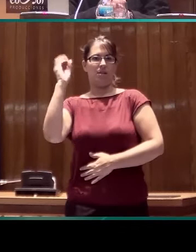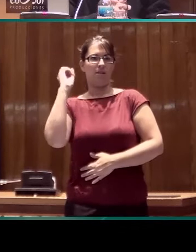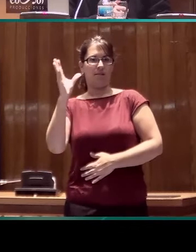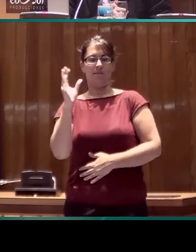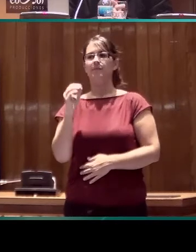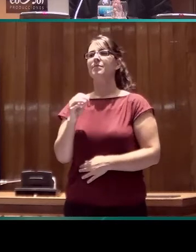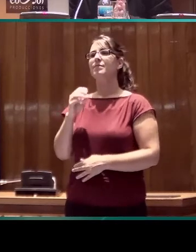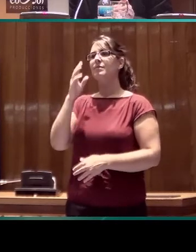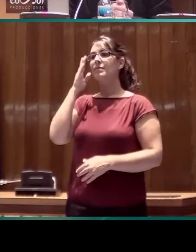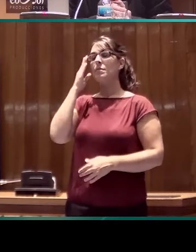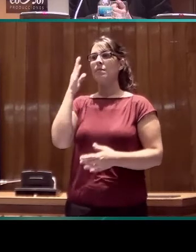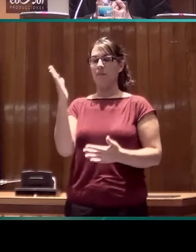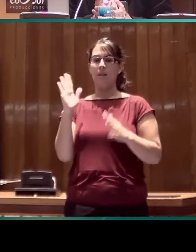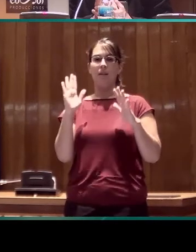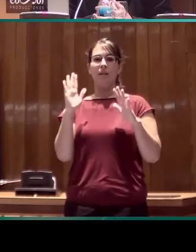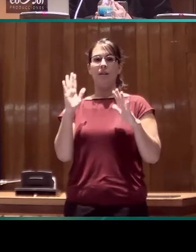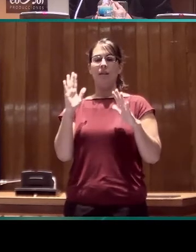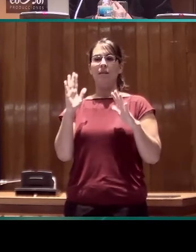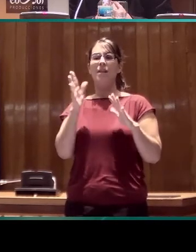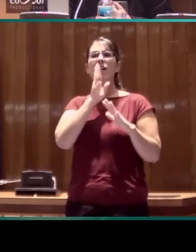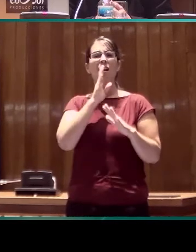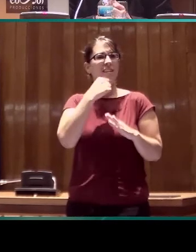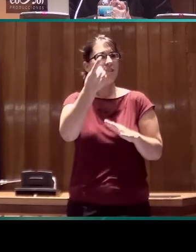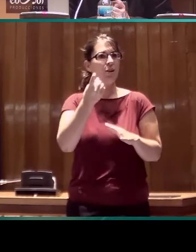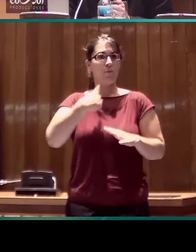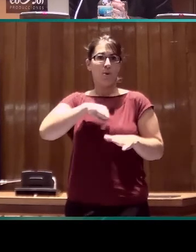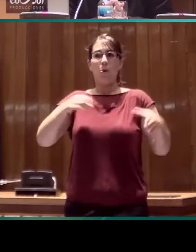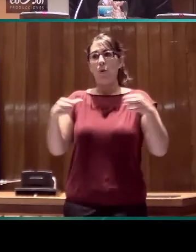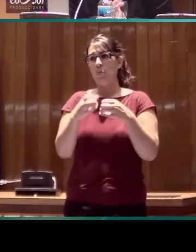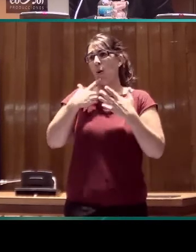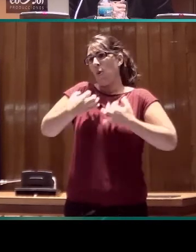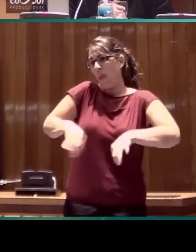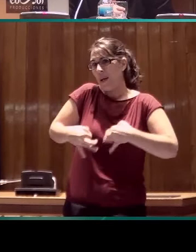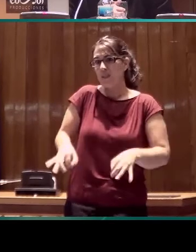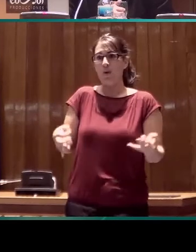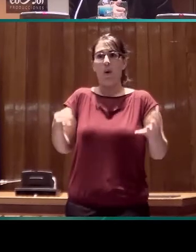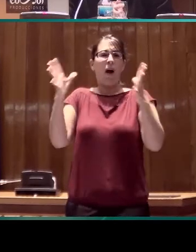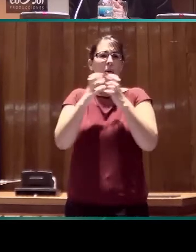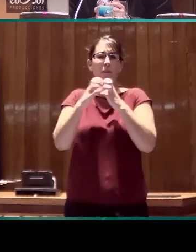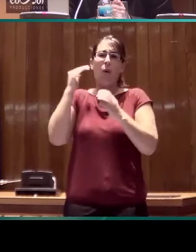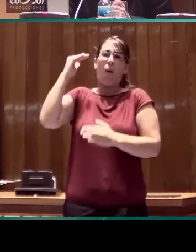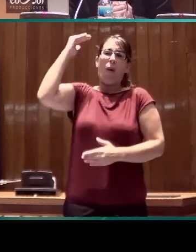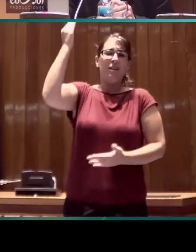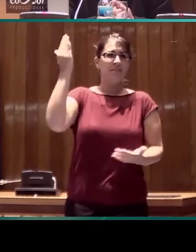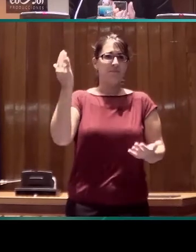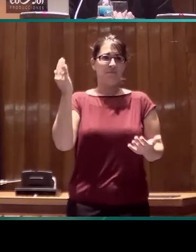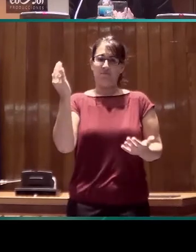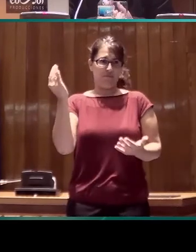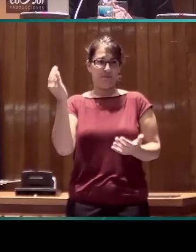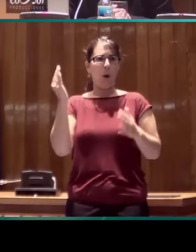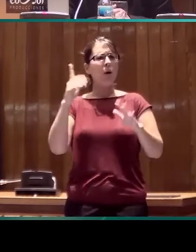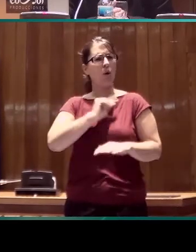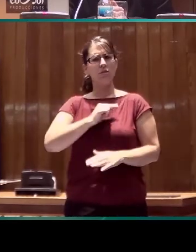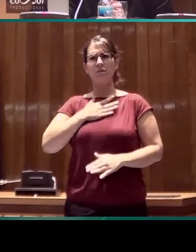Debo decir que antes decía que éramos un grupo modesto, que éramos un grupo sin grandes ambiciones, pero que me sentía